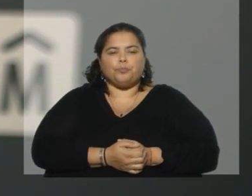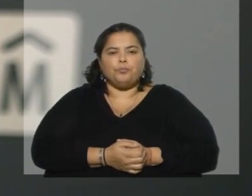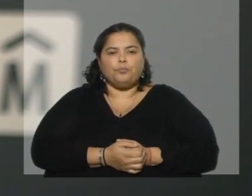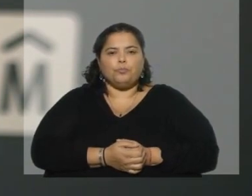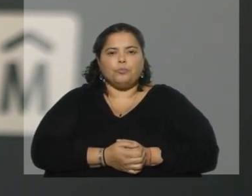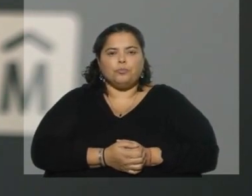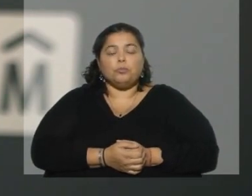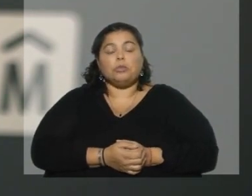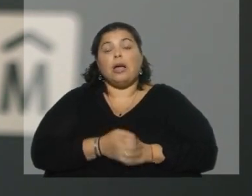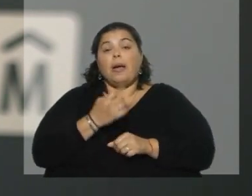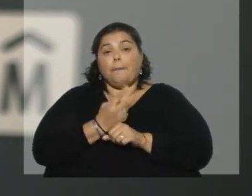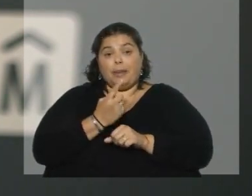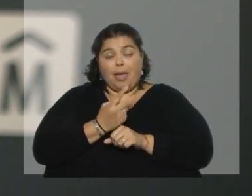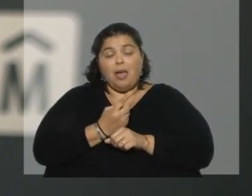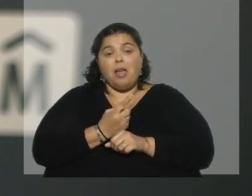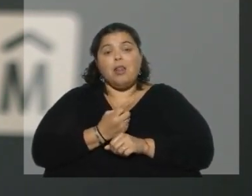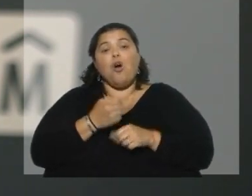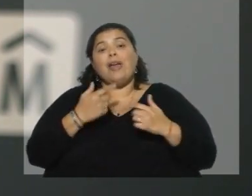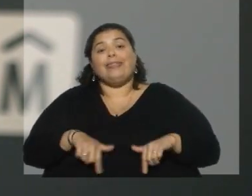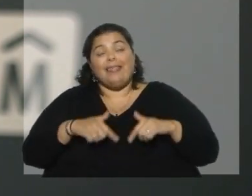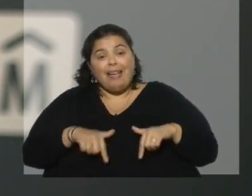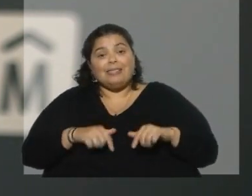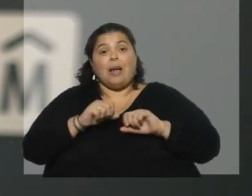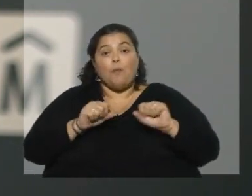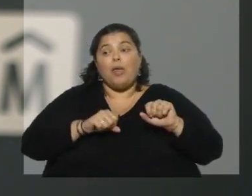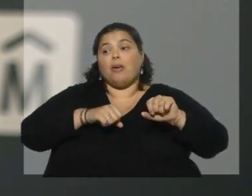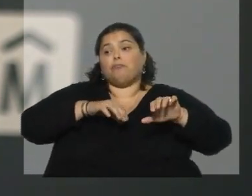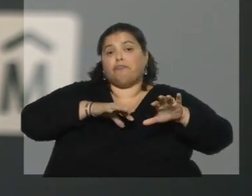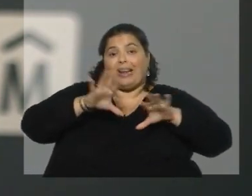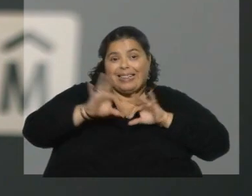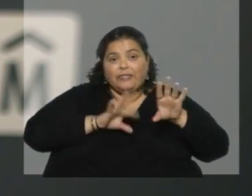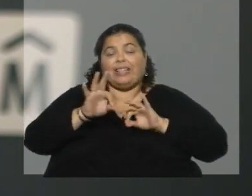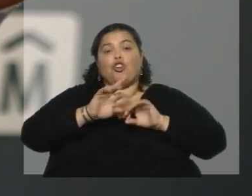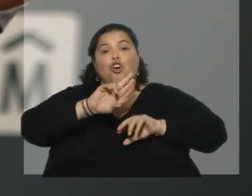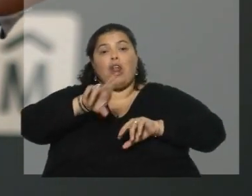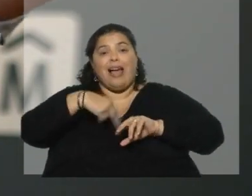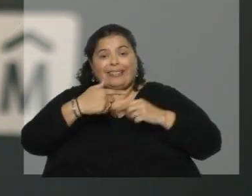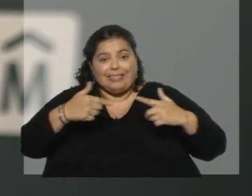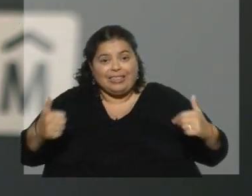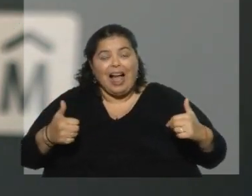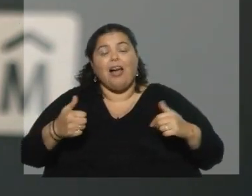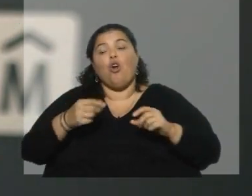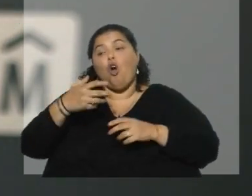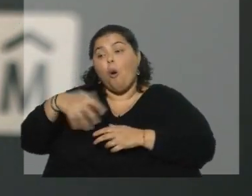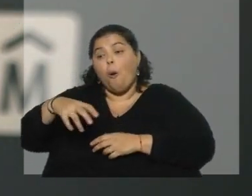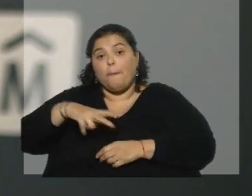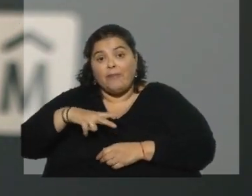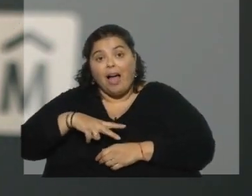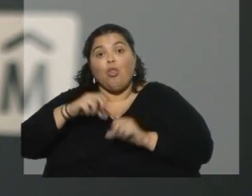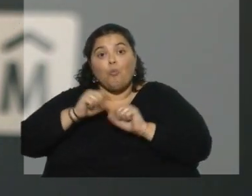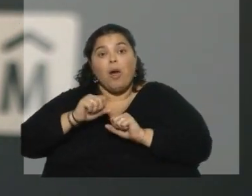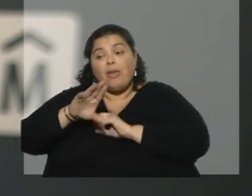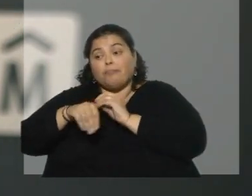cuota parte que la Intendencia gestione que implica clasificación y reciclado, el sector privado pueda contabilizarlo en las metas. Y por otro lado,